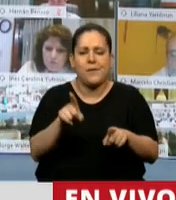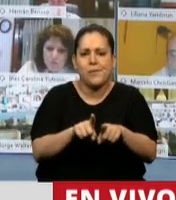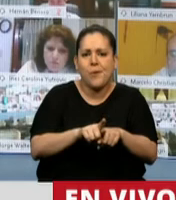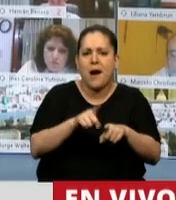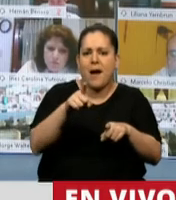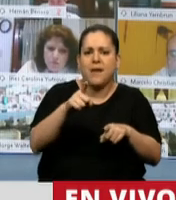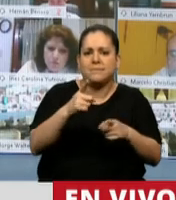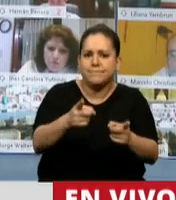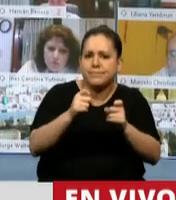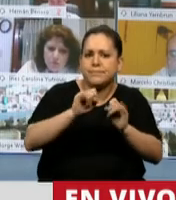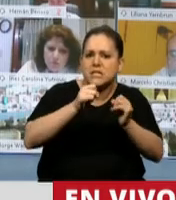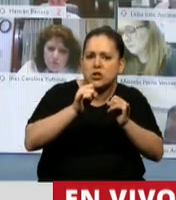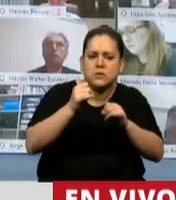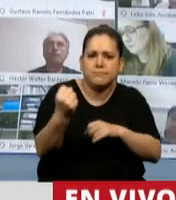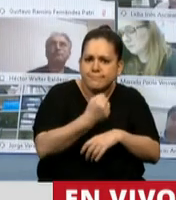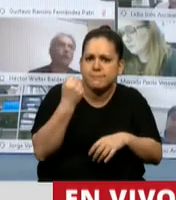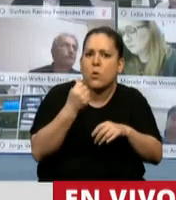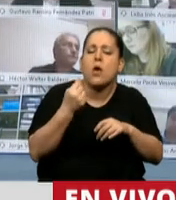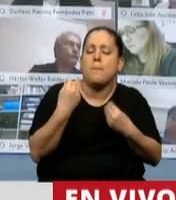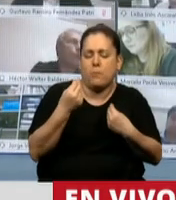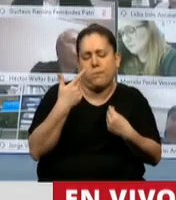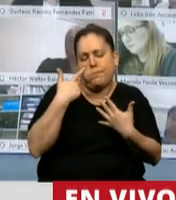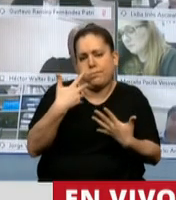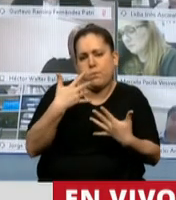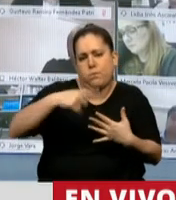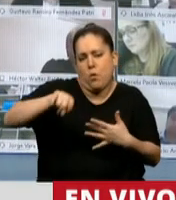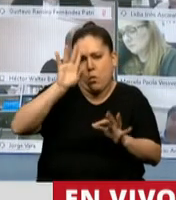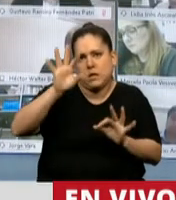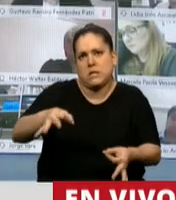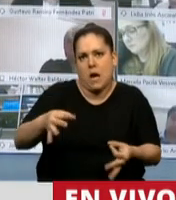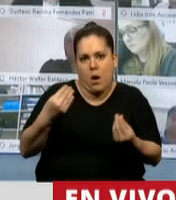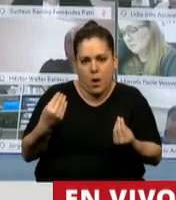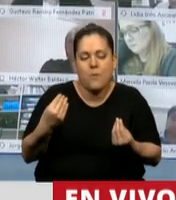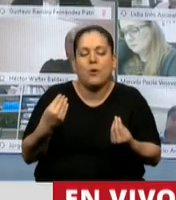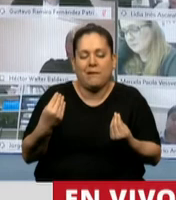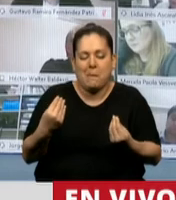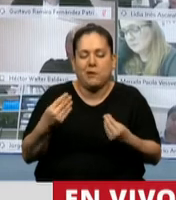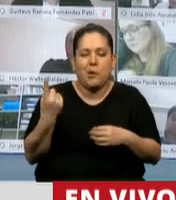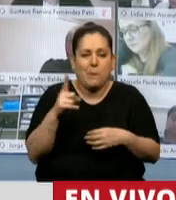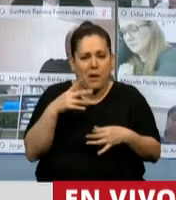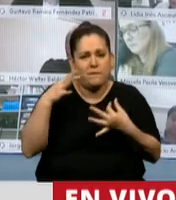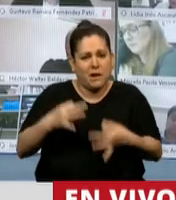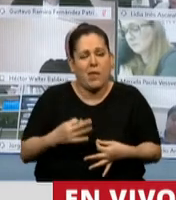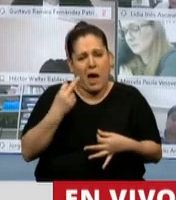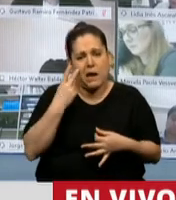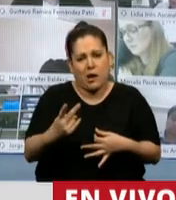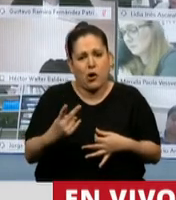verdaderamente se necesitan por la cuestión que es de público conocimiento y que la verdad que también hay que reconocer